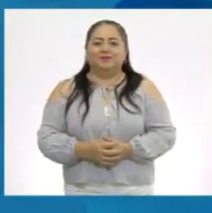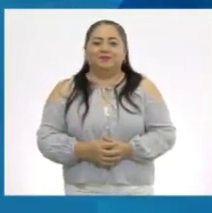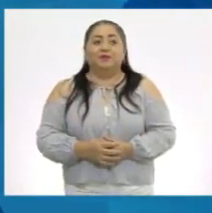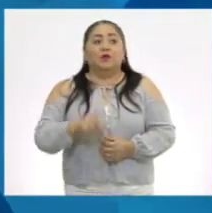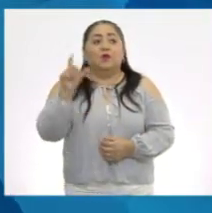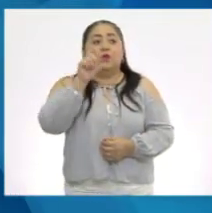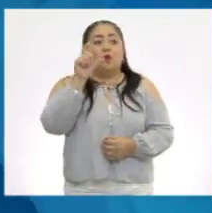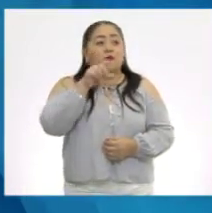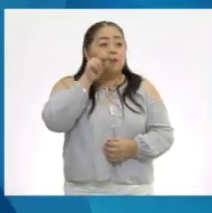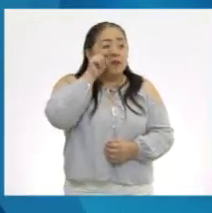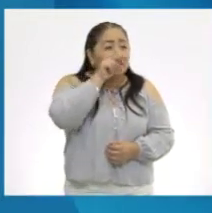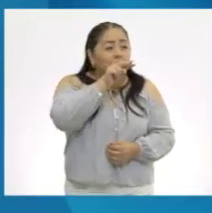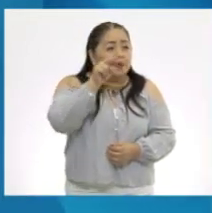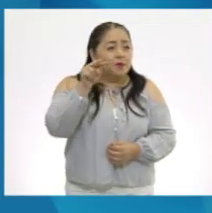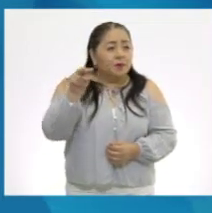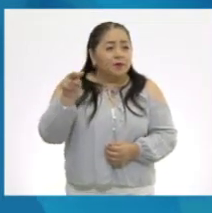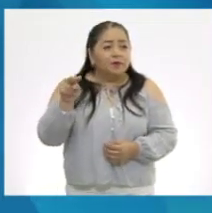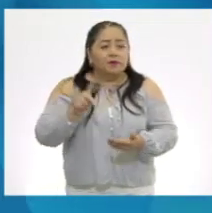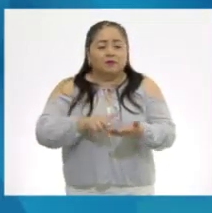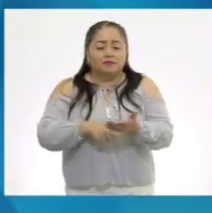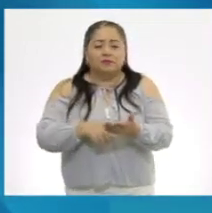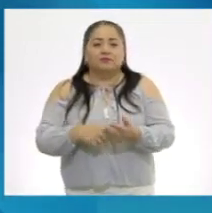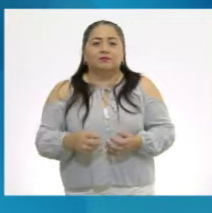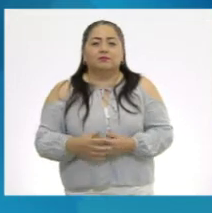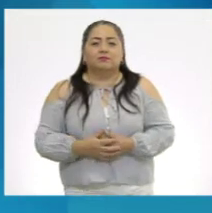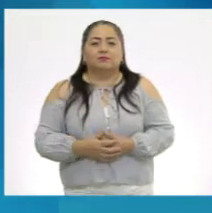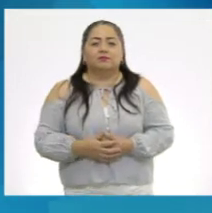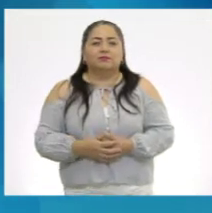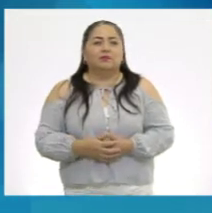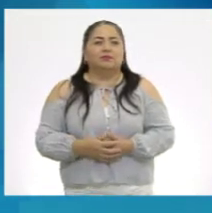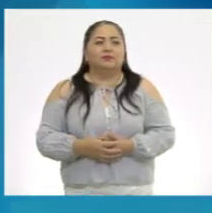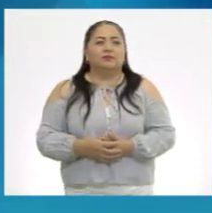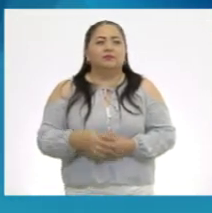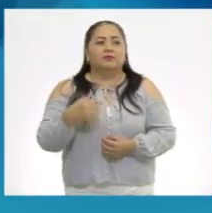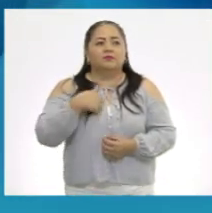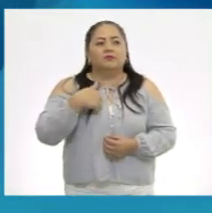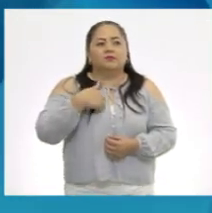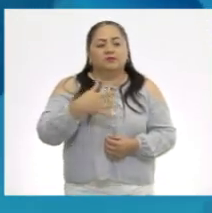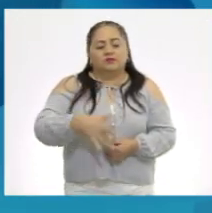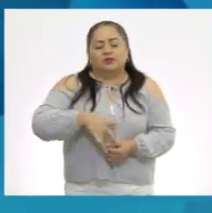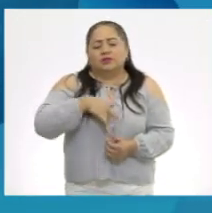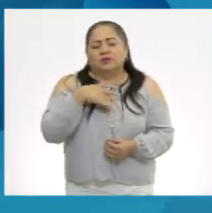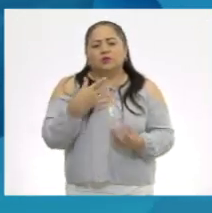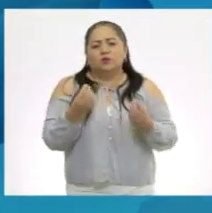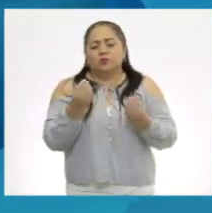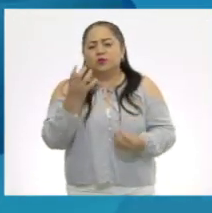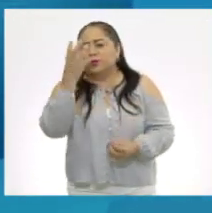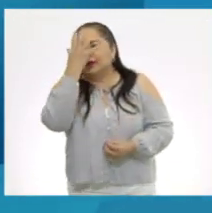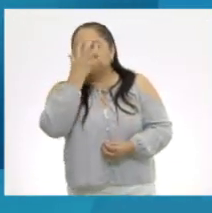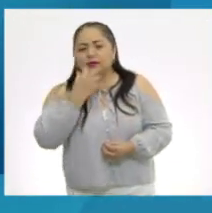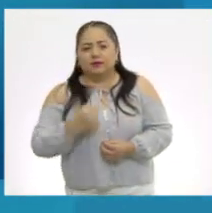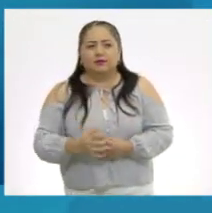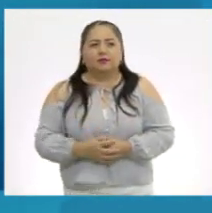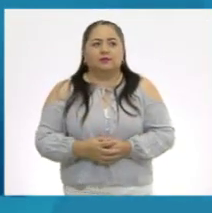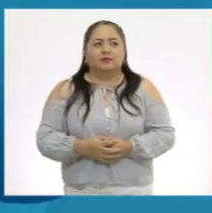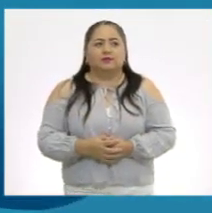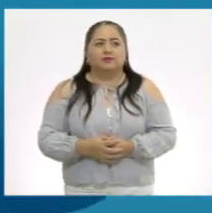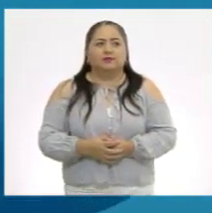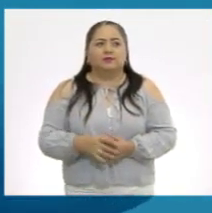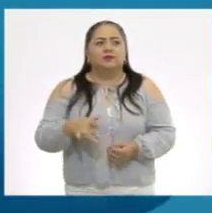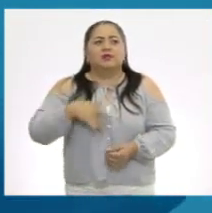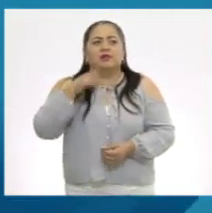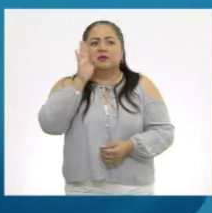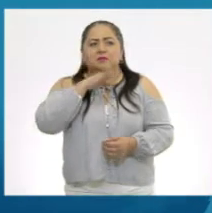Cuando veo que más tratan a los animales, me siento muy triste. Mi energía amar